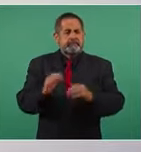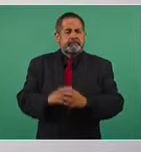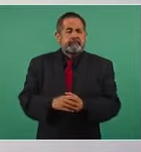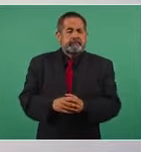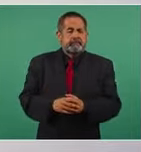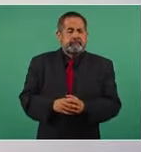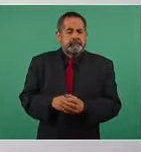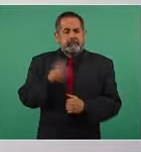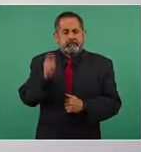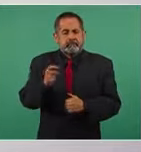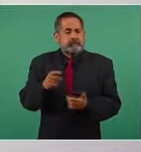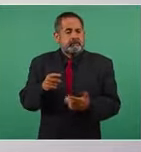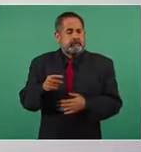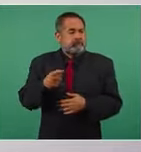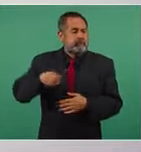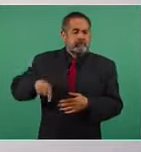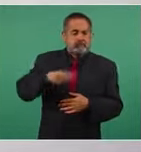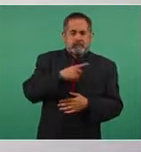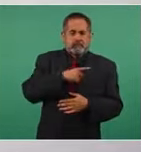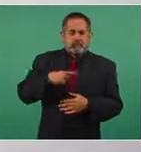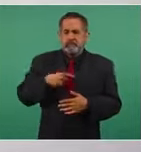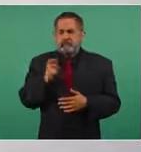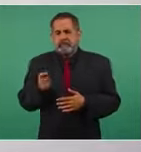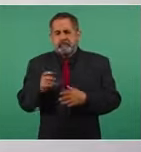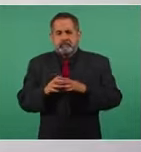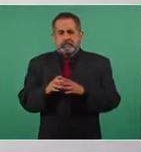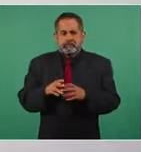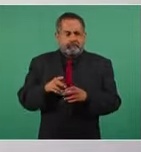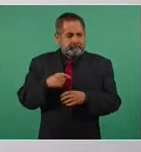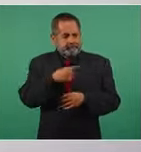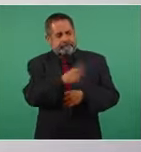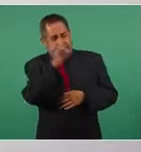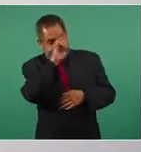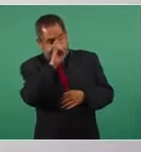ya no deberíamos nosotros estar dando consejos